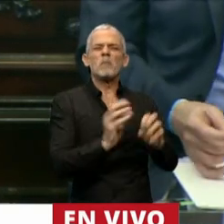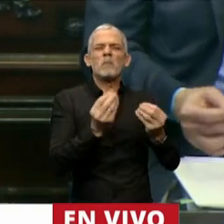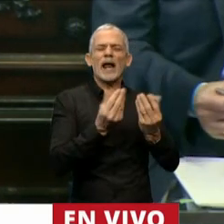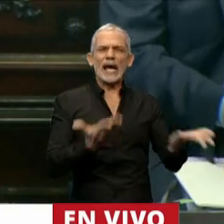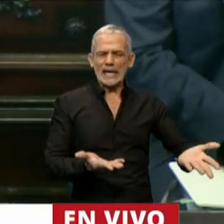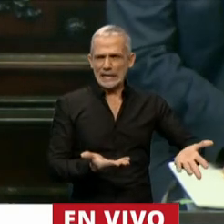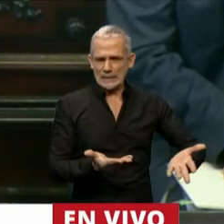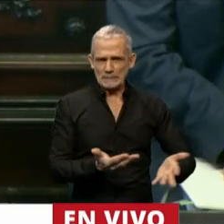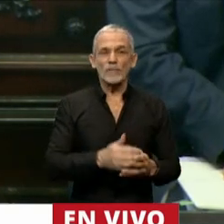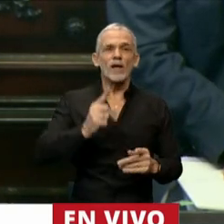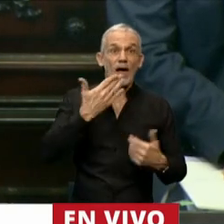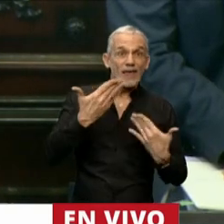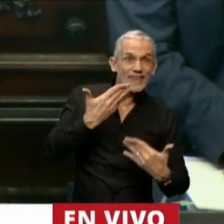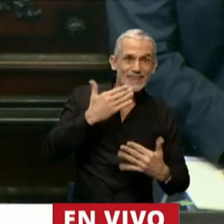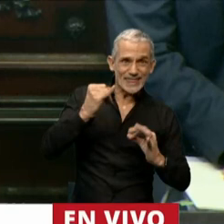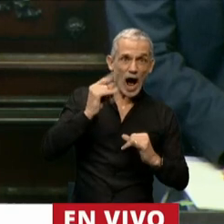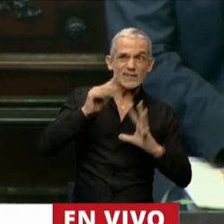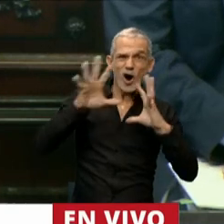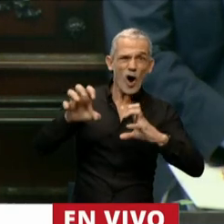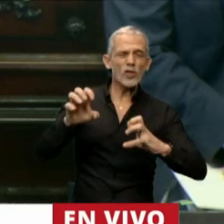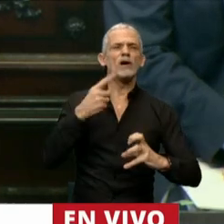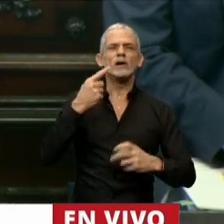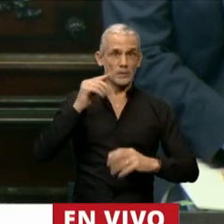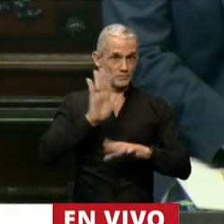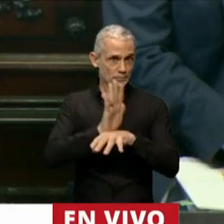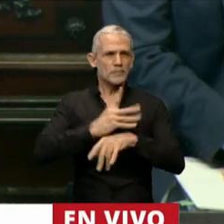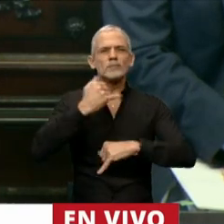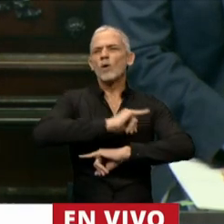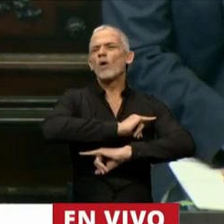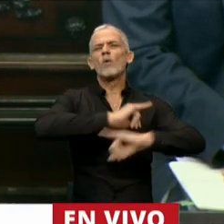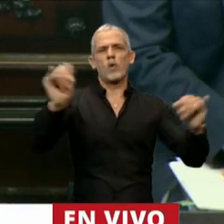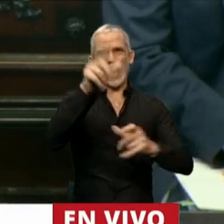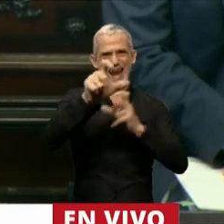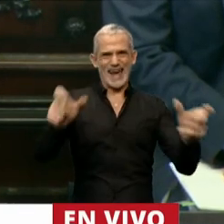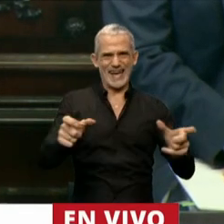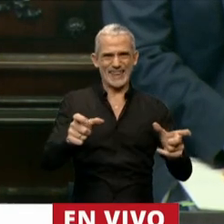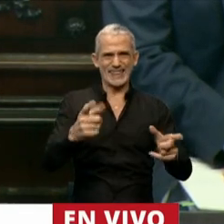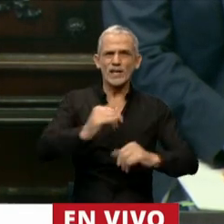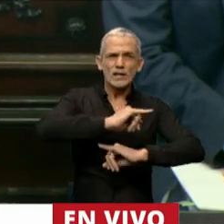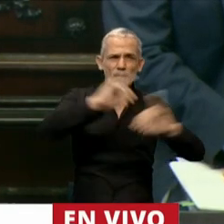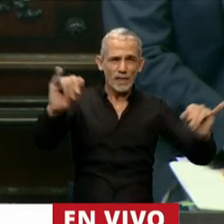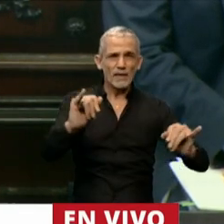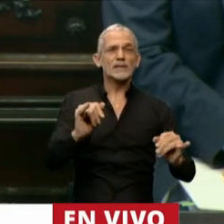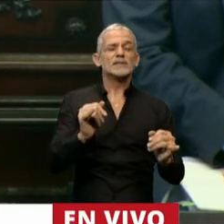Ese discurso de odio es el que le dice a la gente que es posible